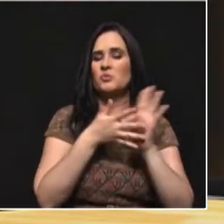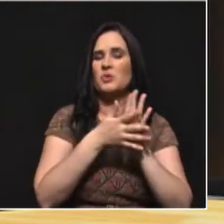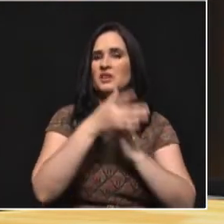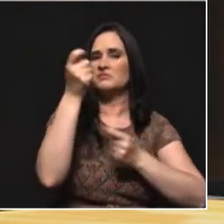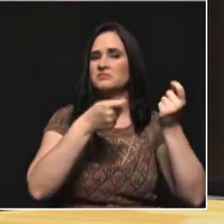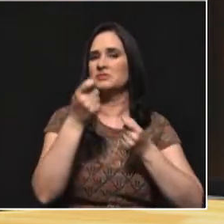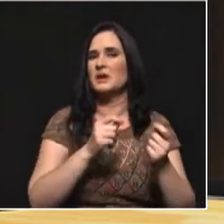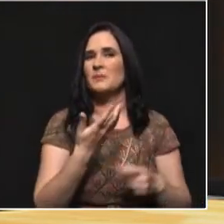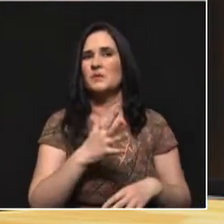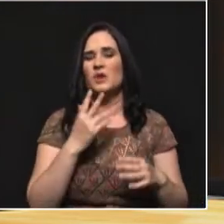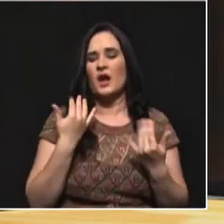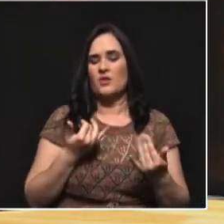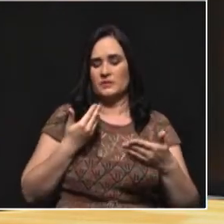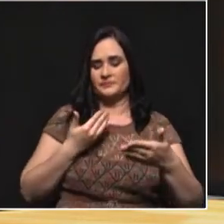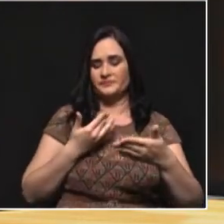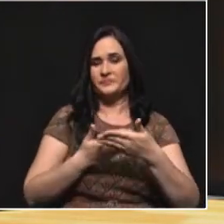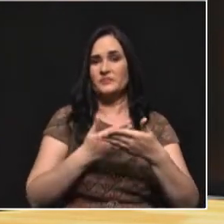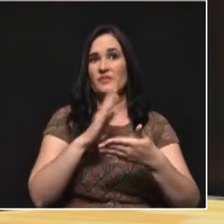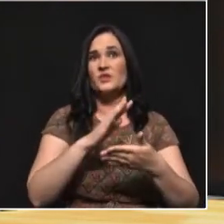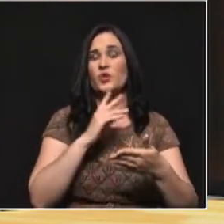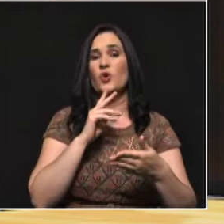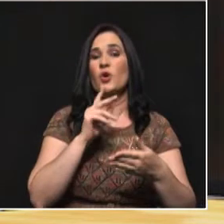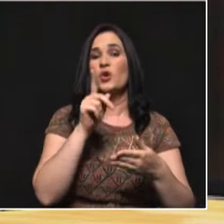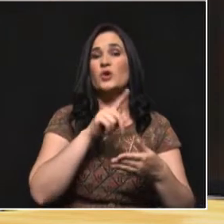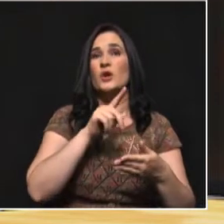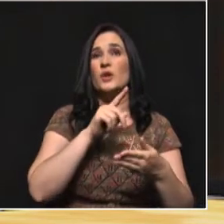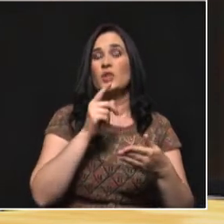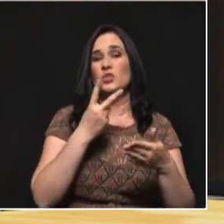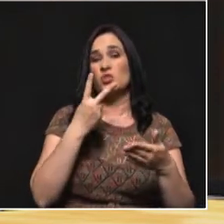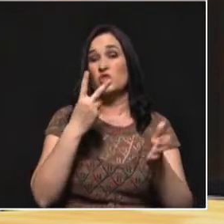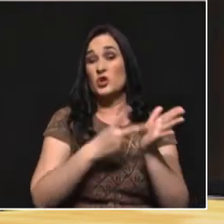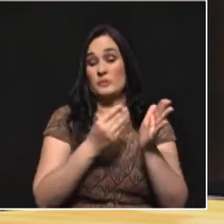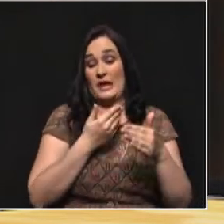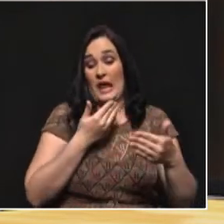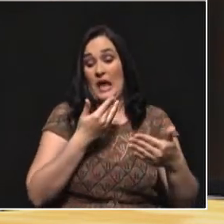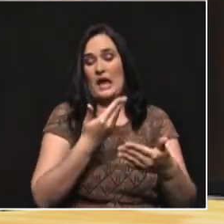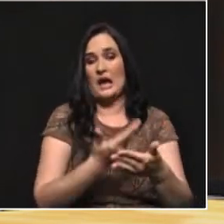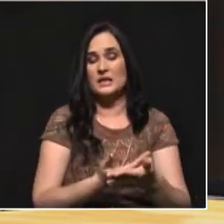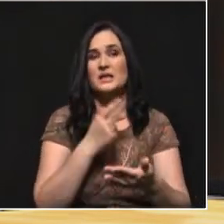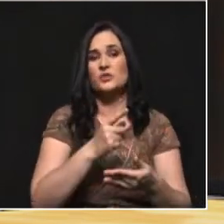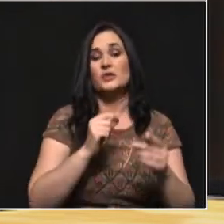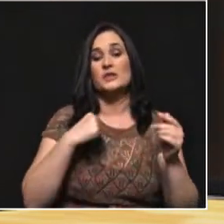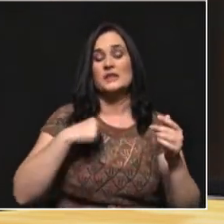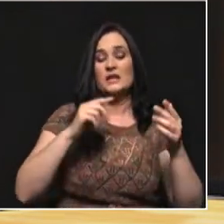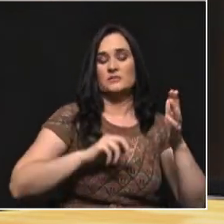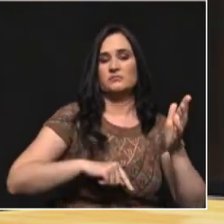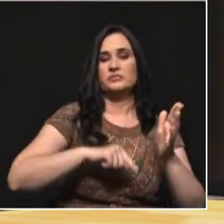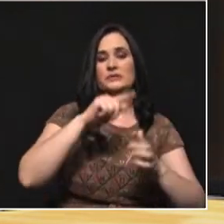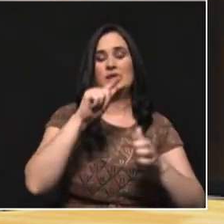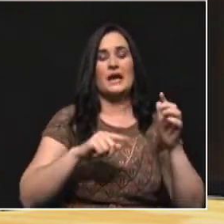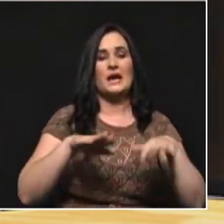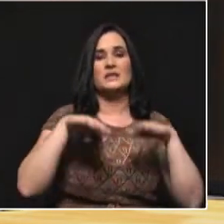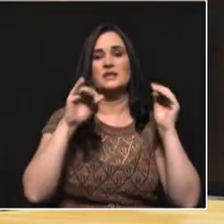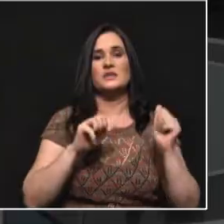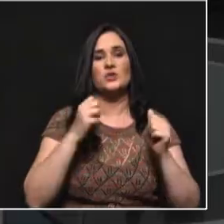siglo XXI, el promedio ha sido del 54% de abstención, llegando a picos del 60% de abstención, y eso es una realidad